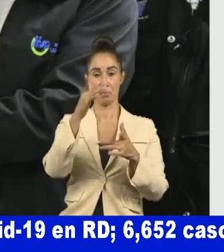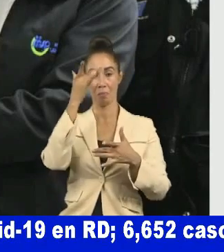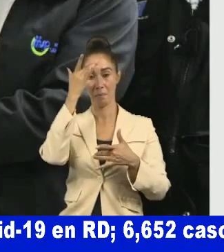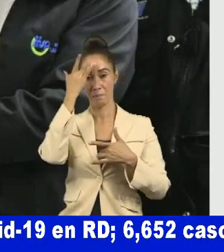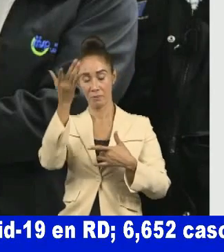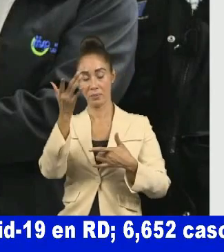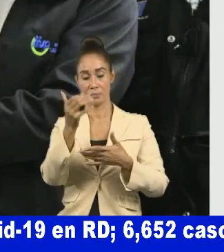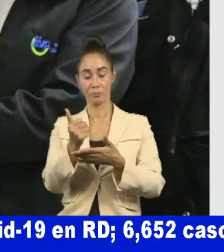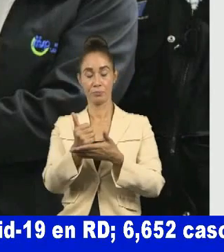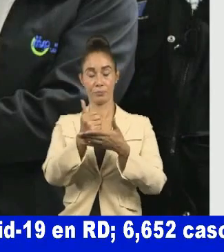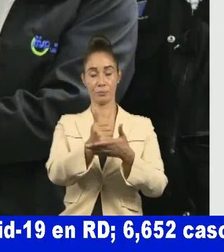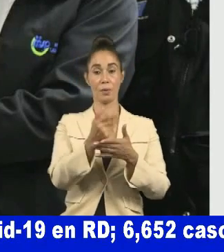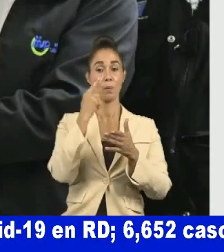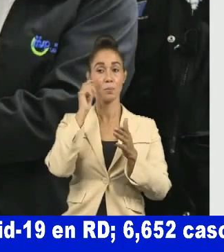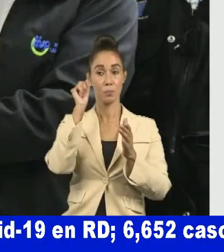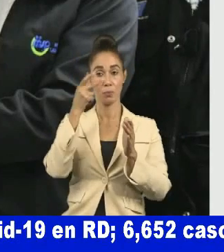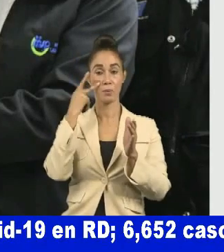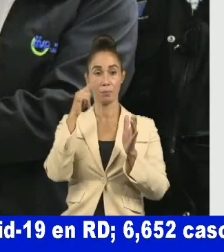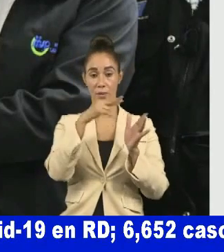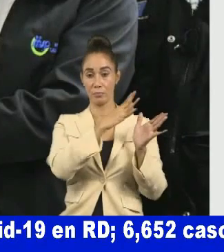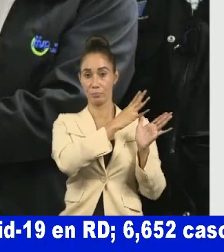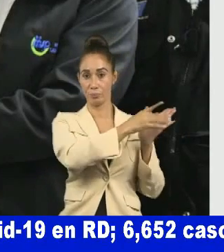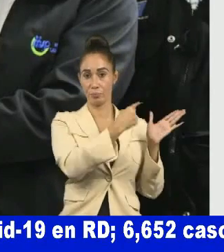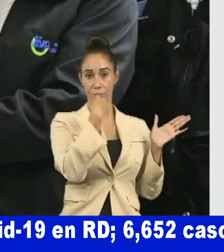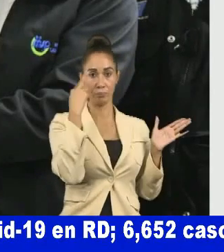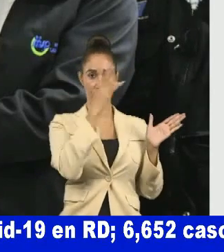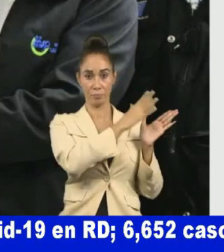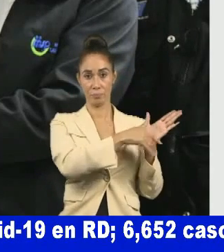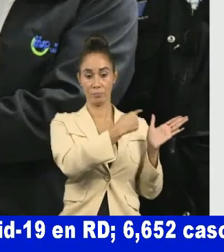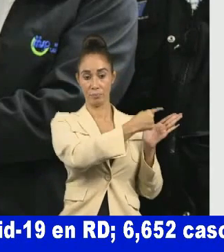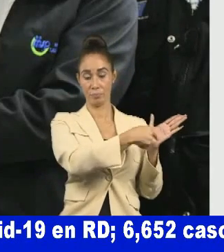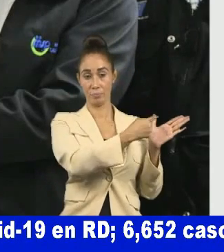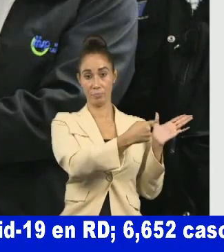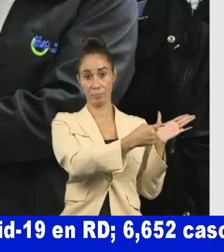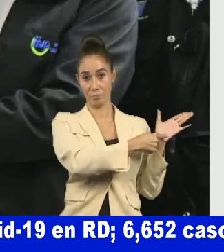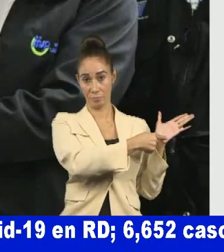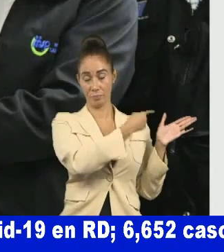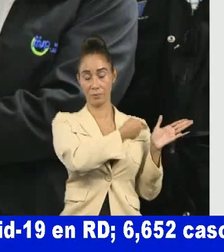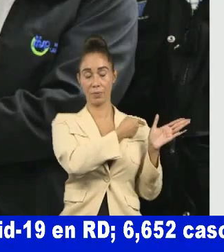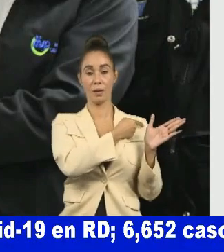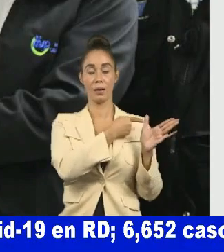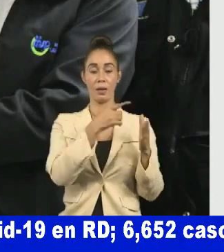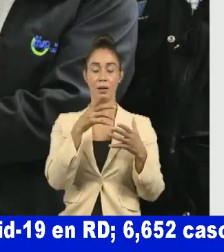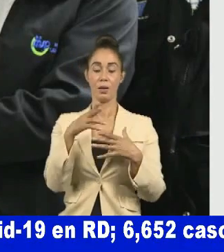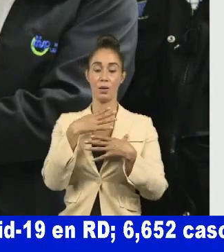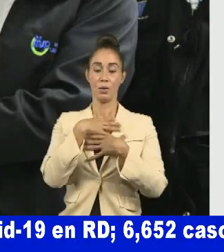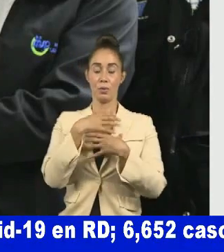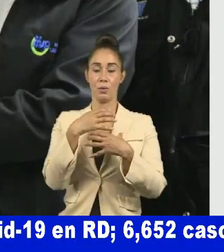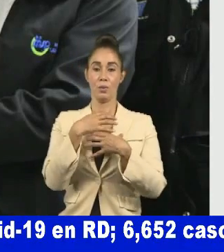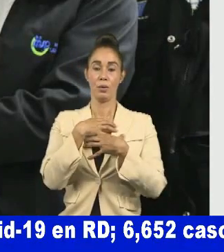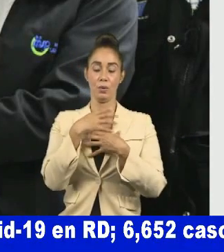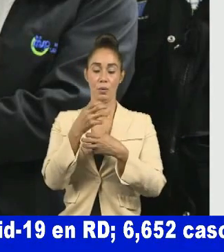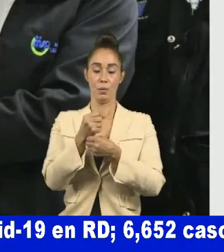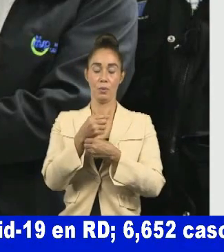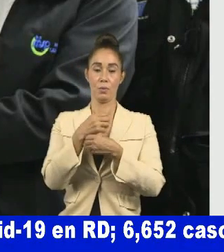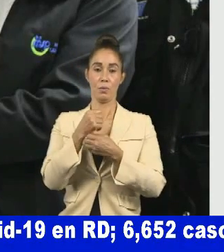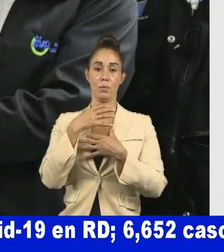ver la imagen del CIPAP ahí, un pequeño aparato, que ejerce de ventilador